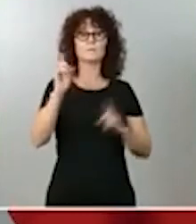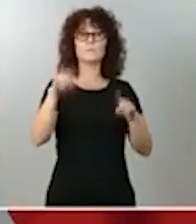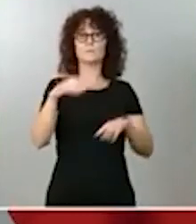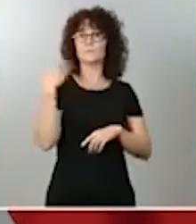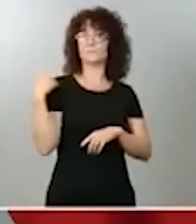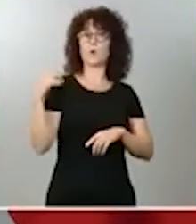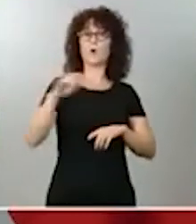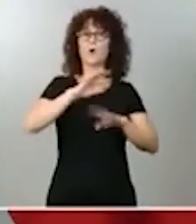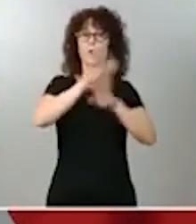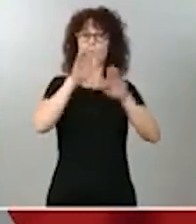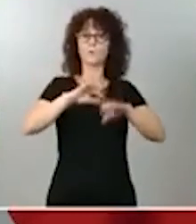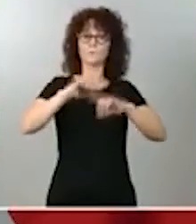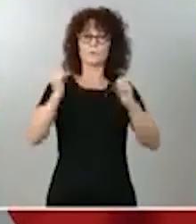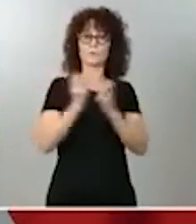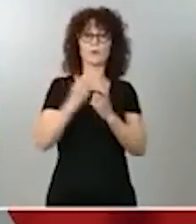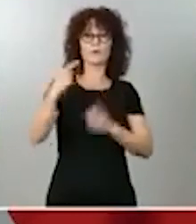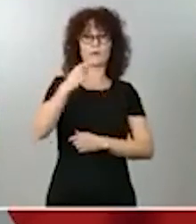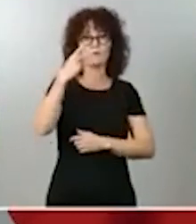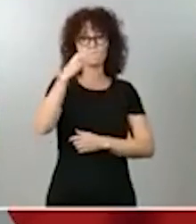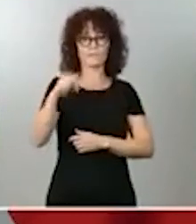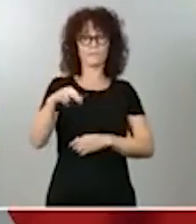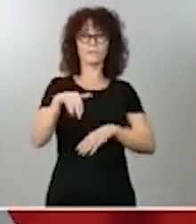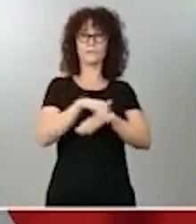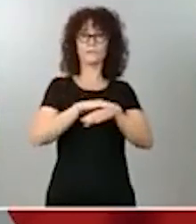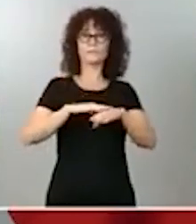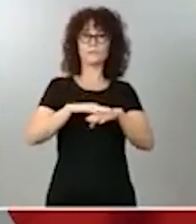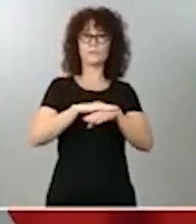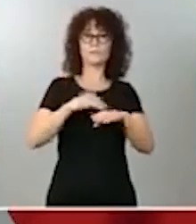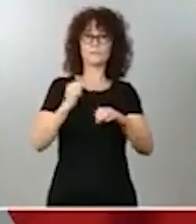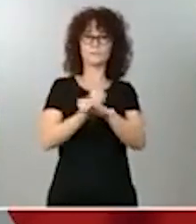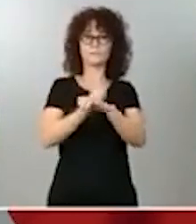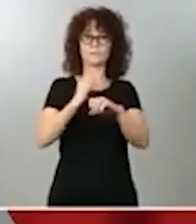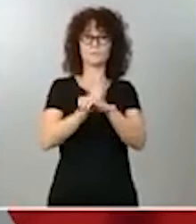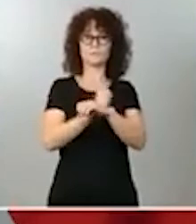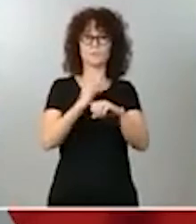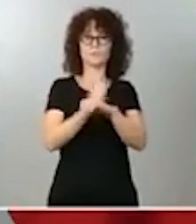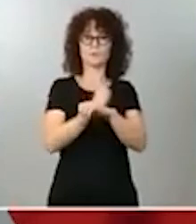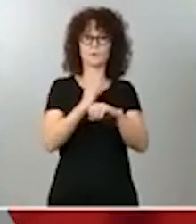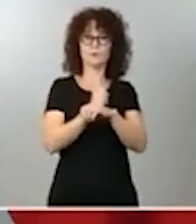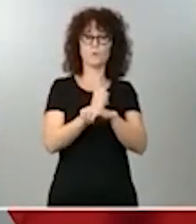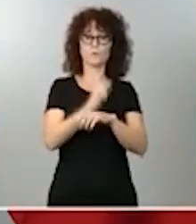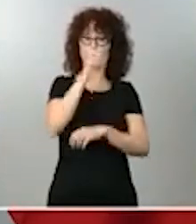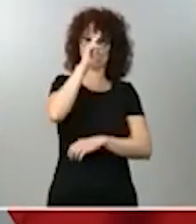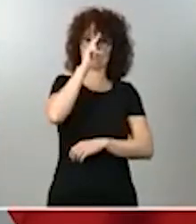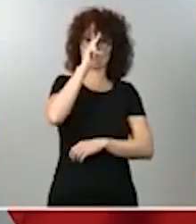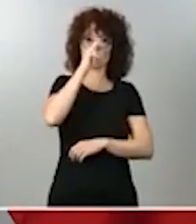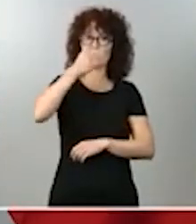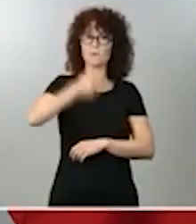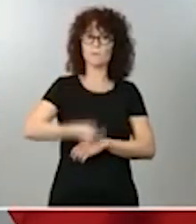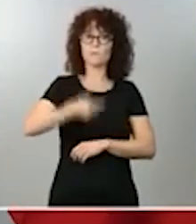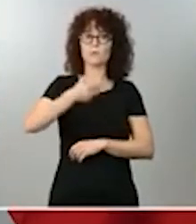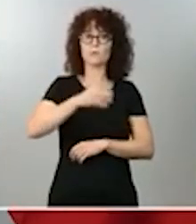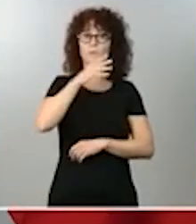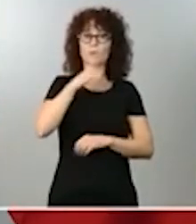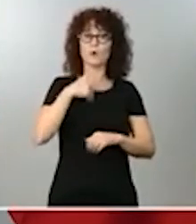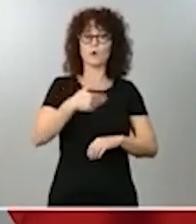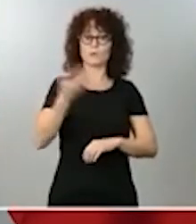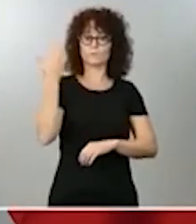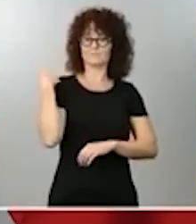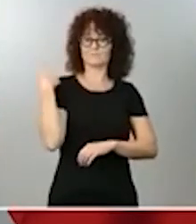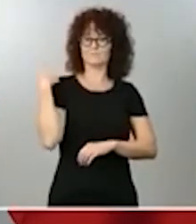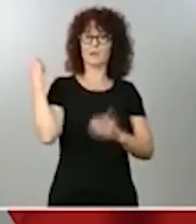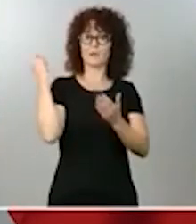ministros de Trabajo, bueno, hay una enorme preocupación porque los retos que se habían fijado en términos